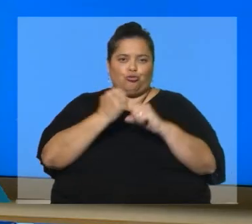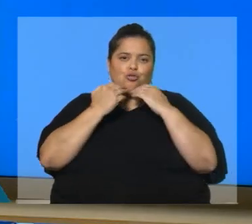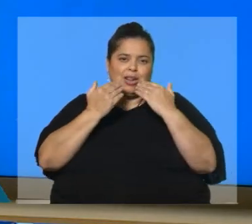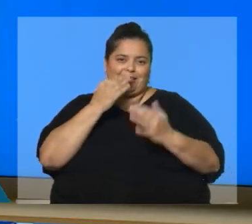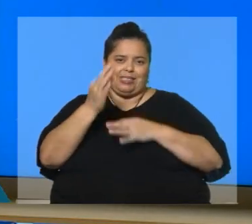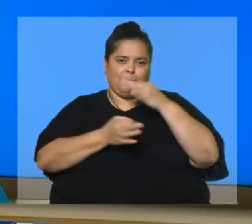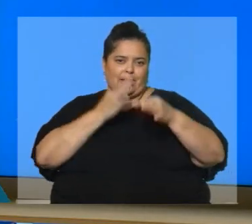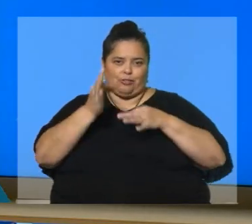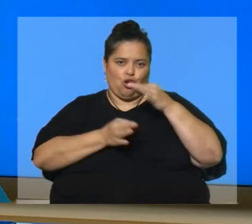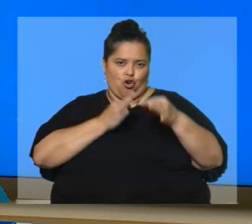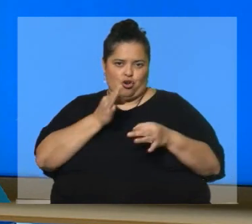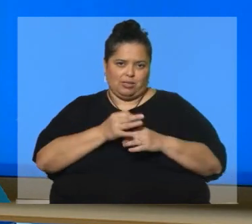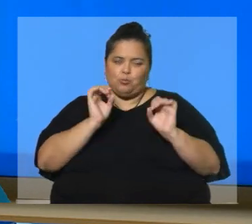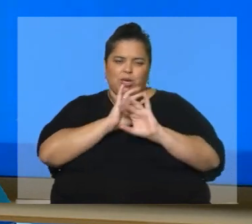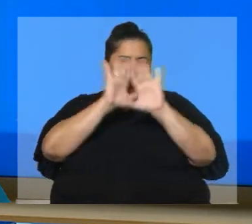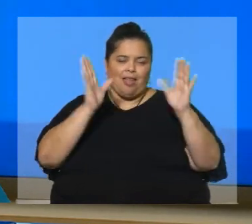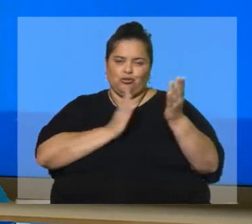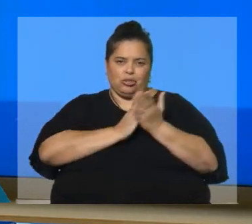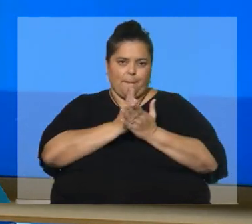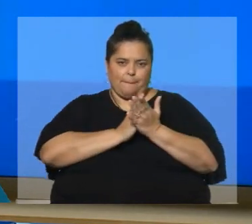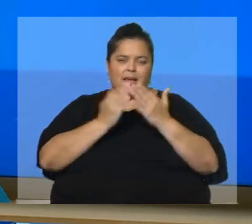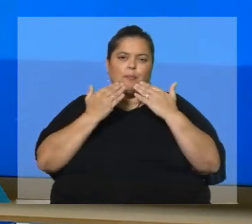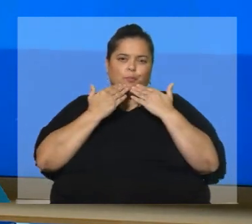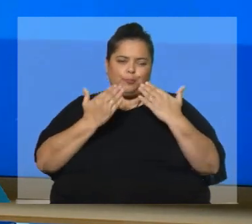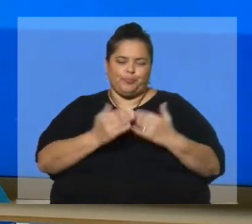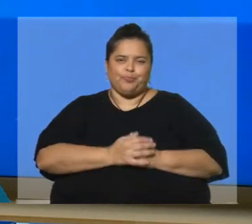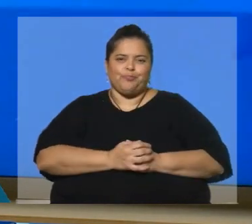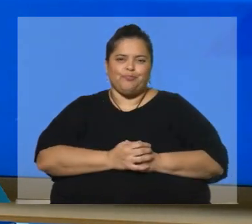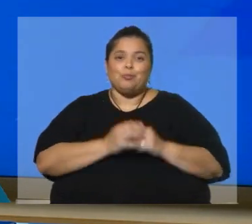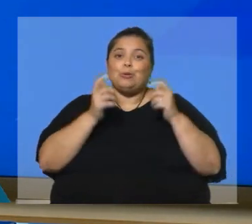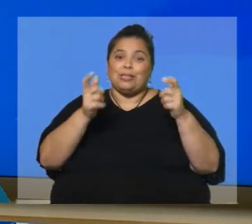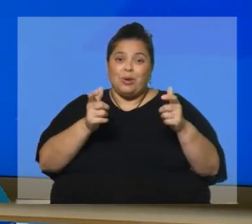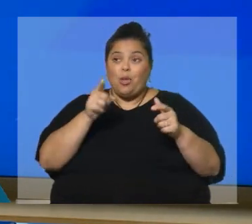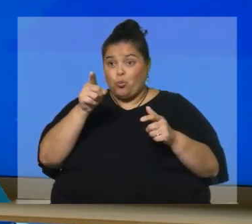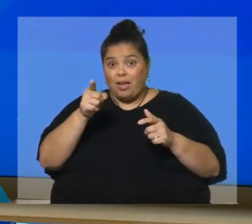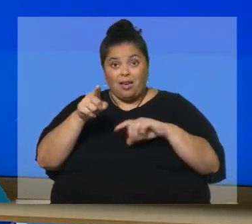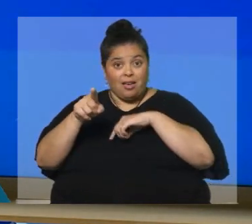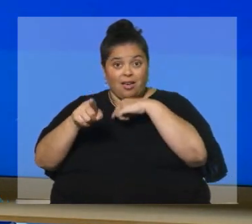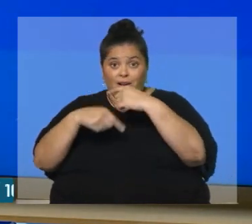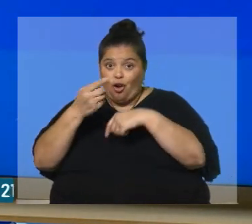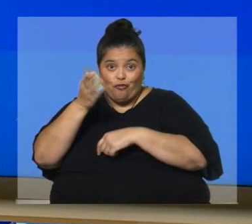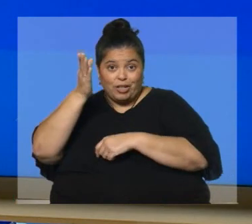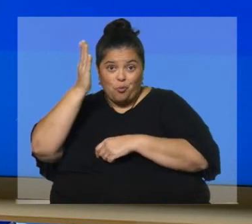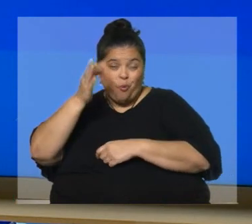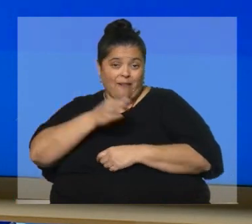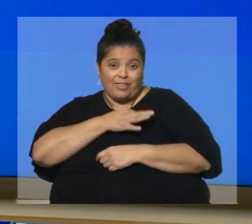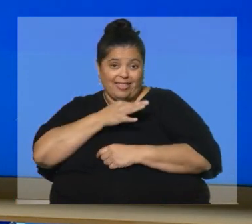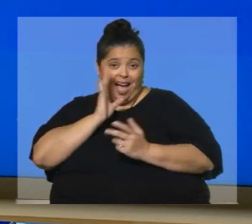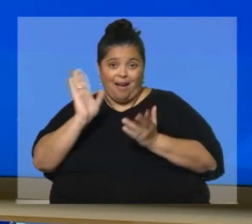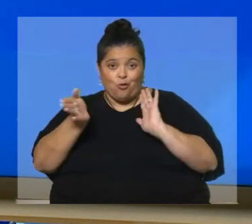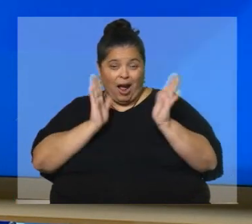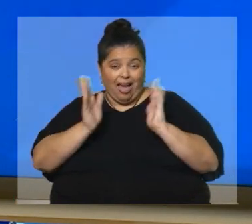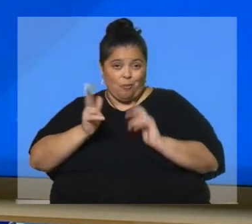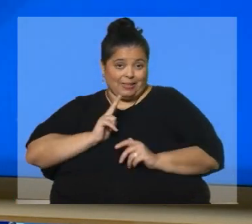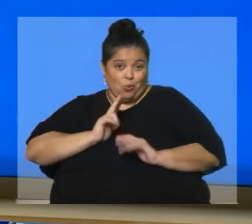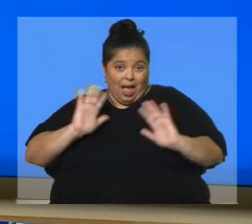explicaciones y claro como siempre muy amable y mucha suerte. Bueno, de aquí en más que va a seguir su vida de abogado privado digamos,